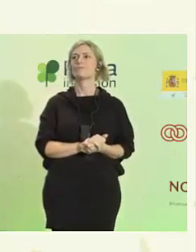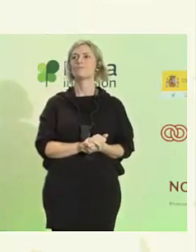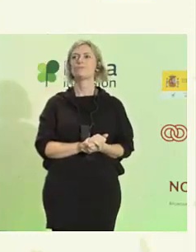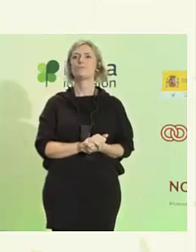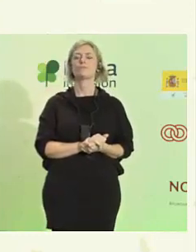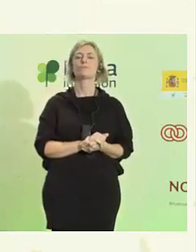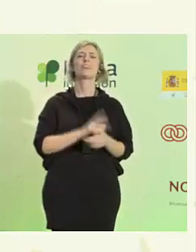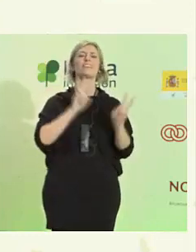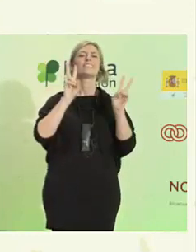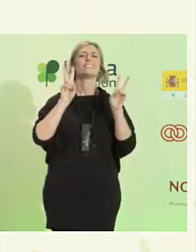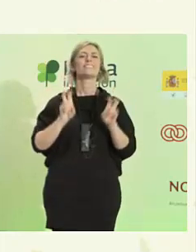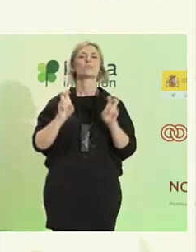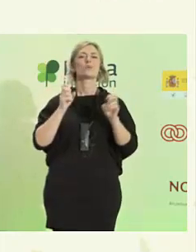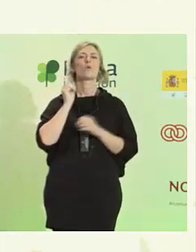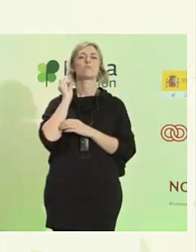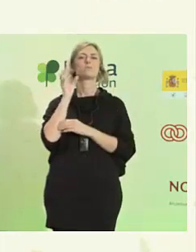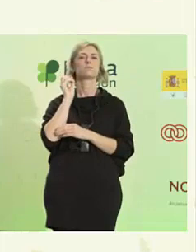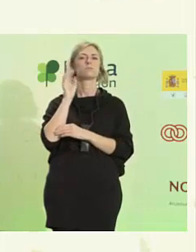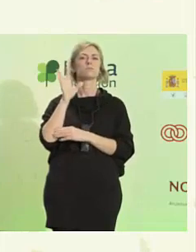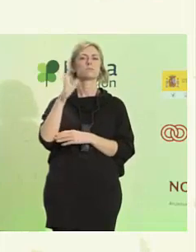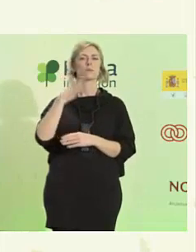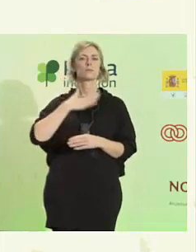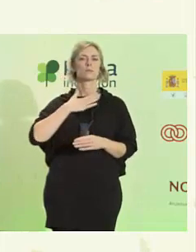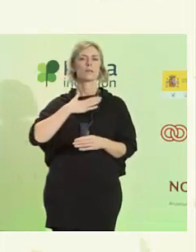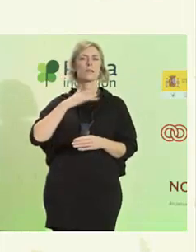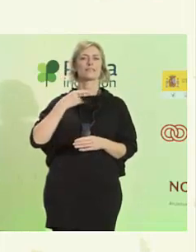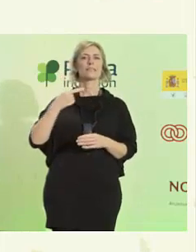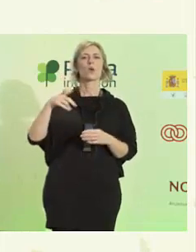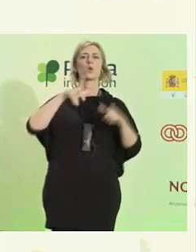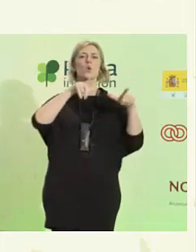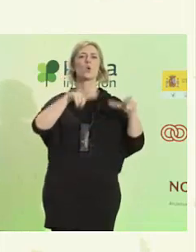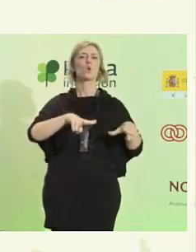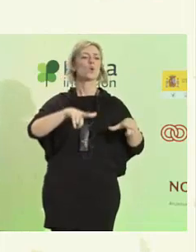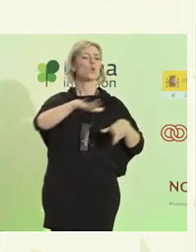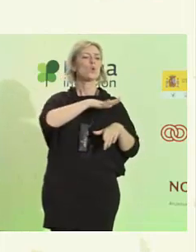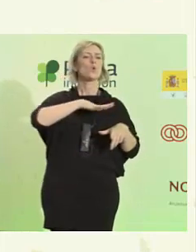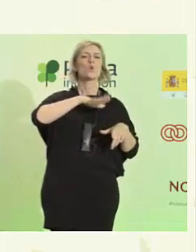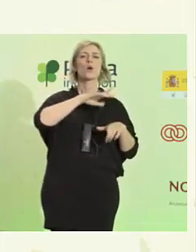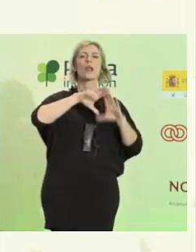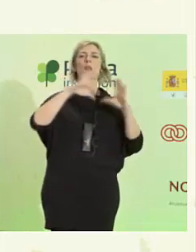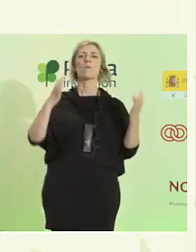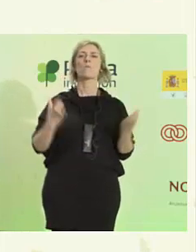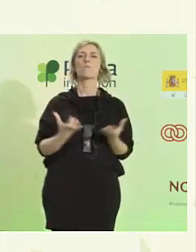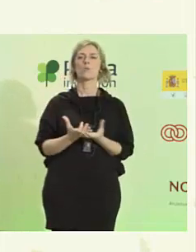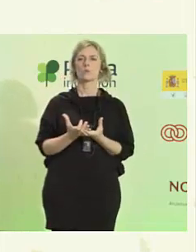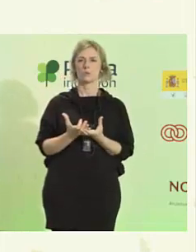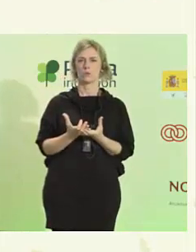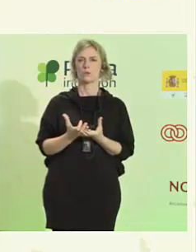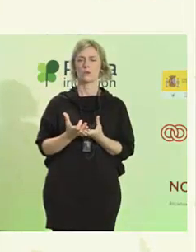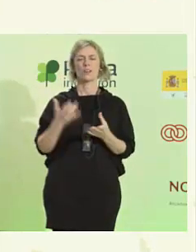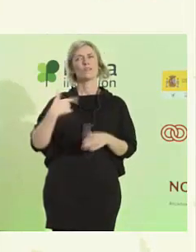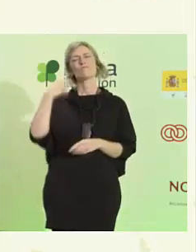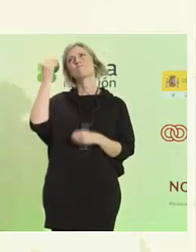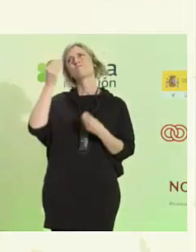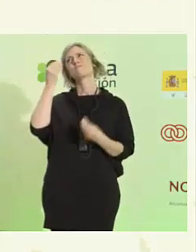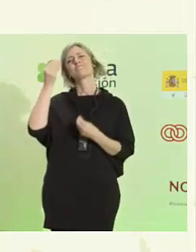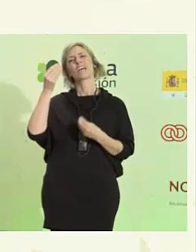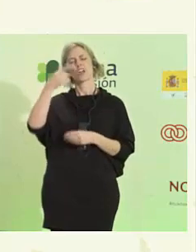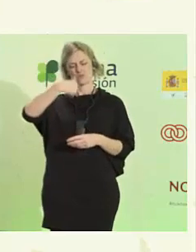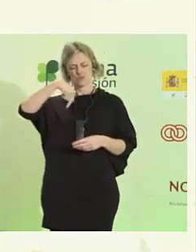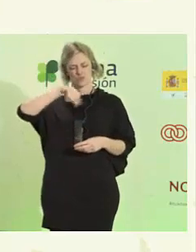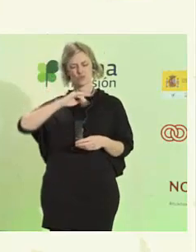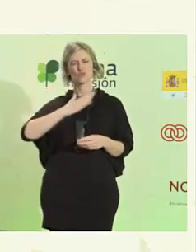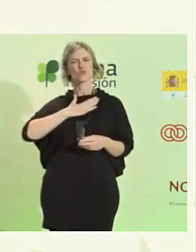conferencia es Nuestro lugar en el mundo. Y esto me hizo pensar en quiénes es en nosotros.